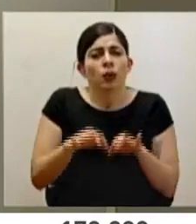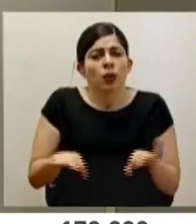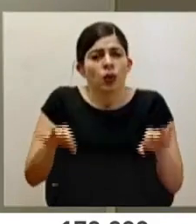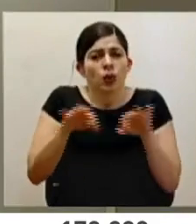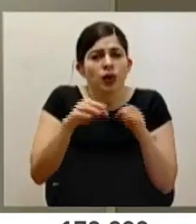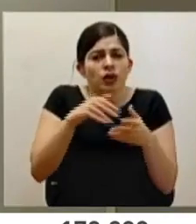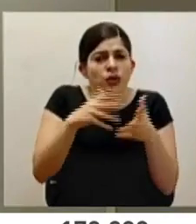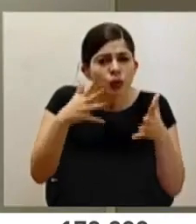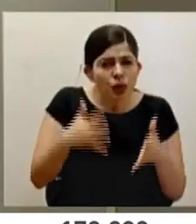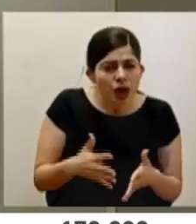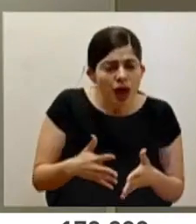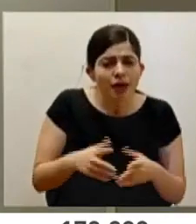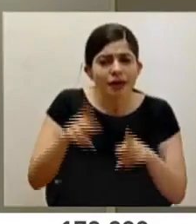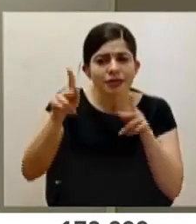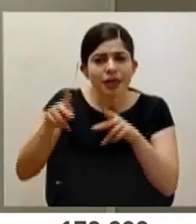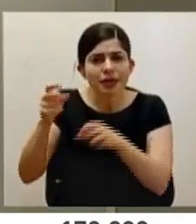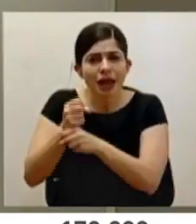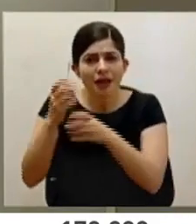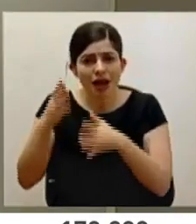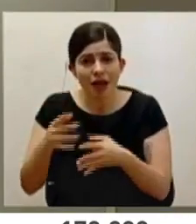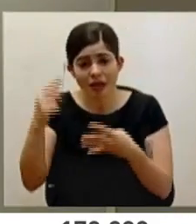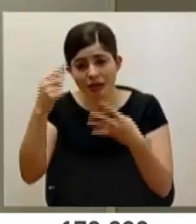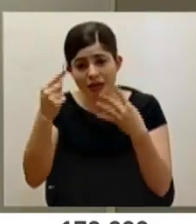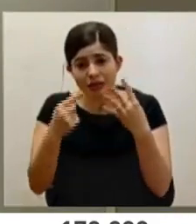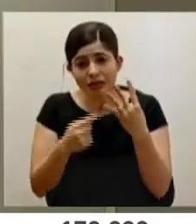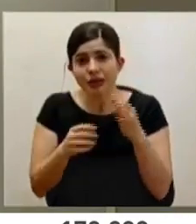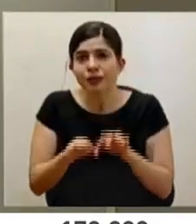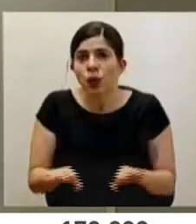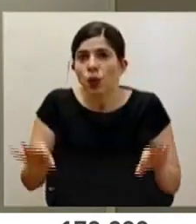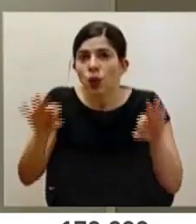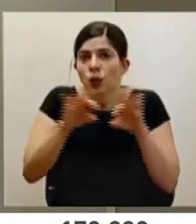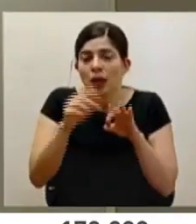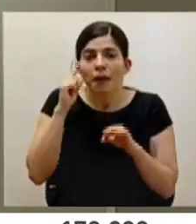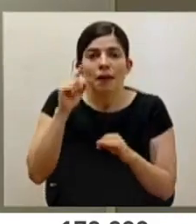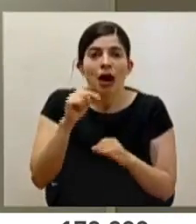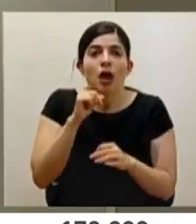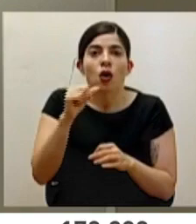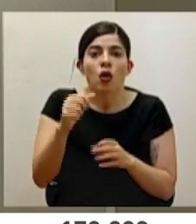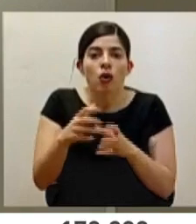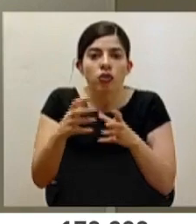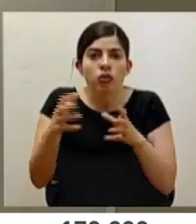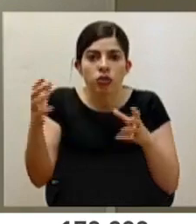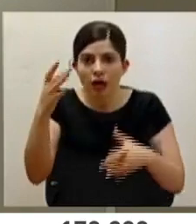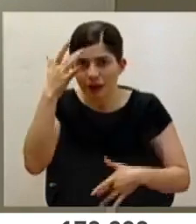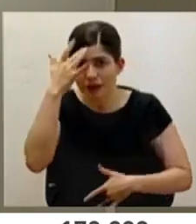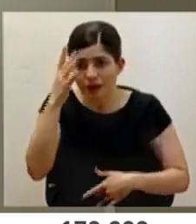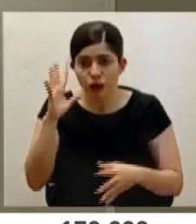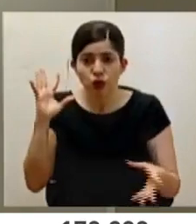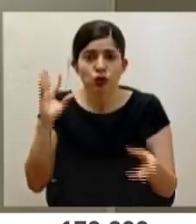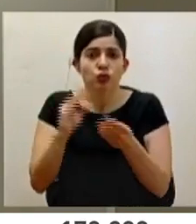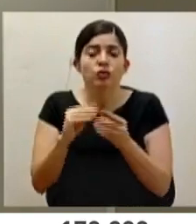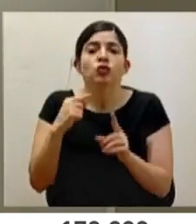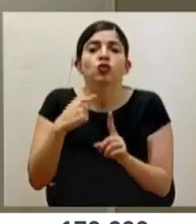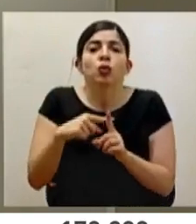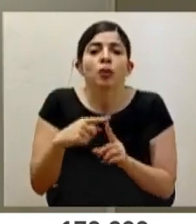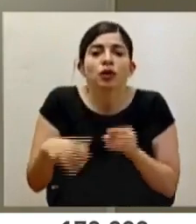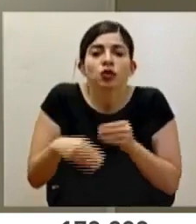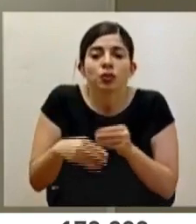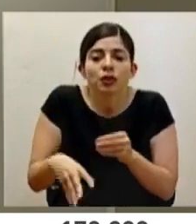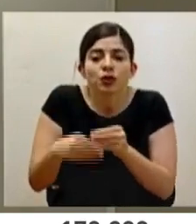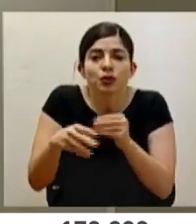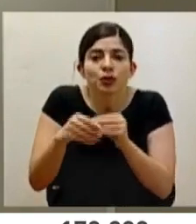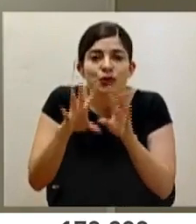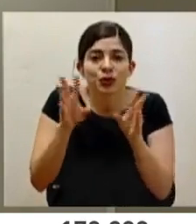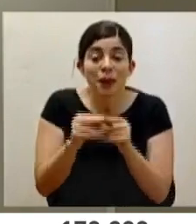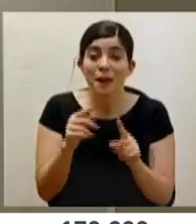estudiantes, en el personal, ¿verdad?, eso es un factor clave para que no hayan más casos. Todo eso al final va sumando, o sea, eso va sumando, y